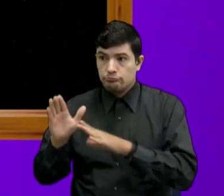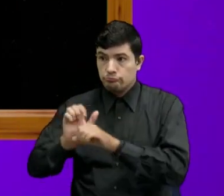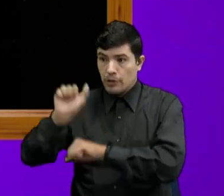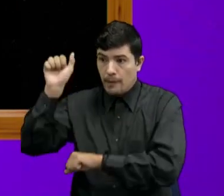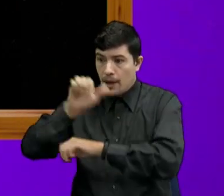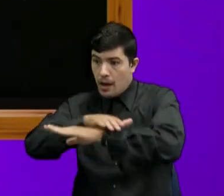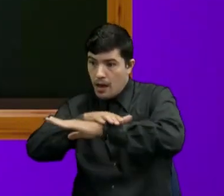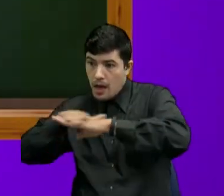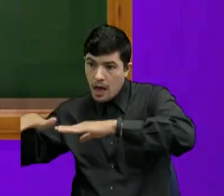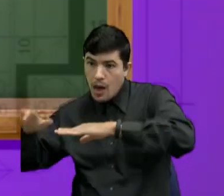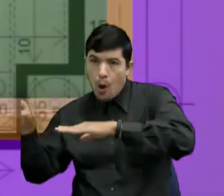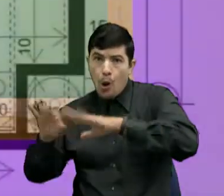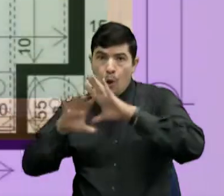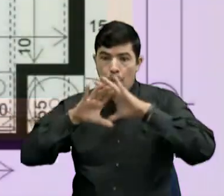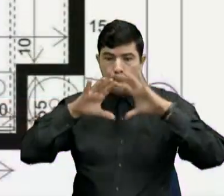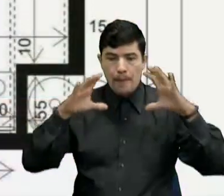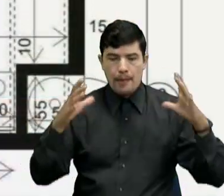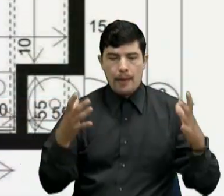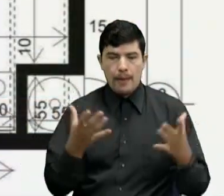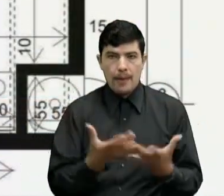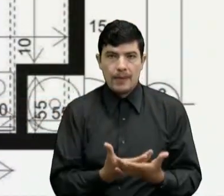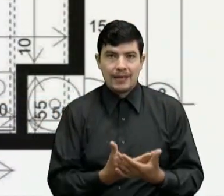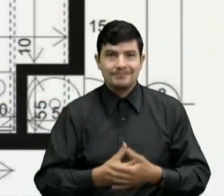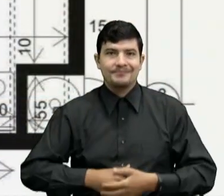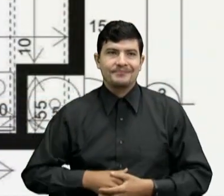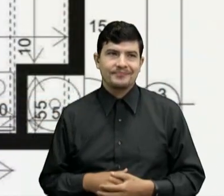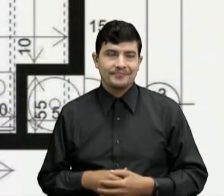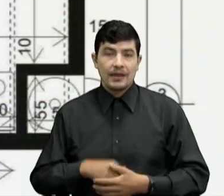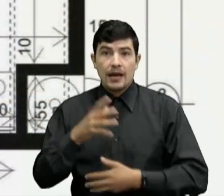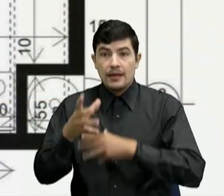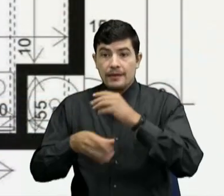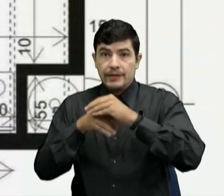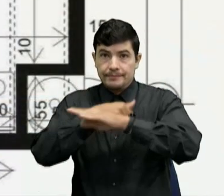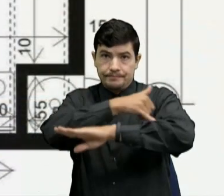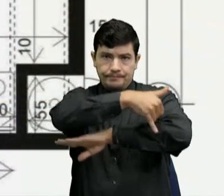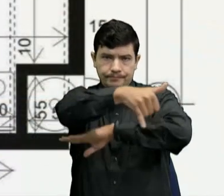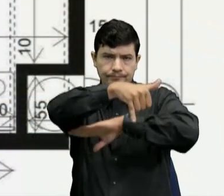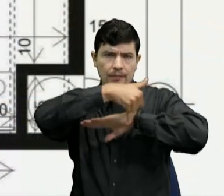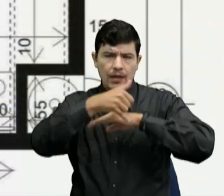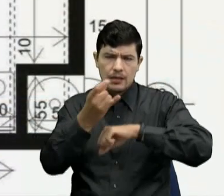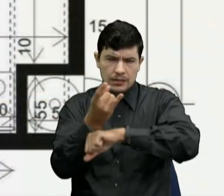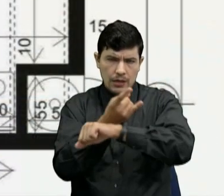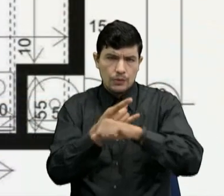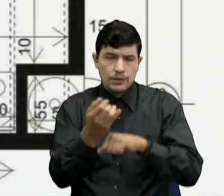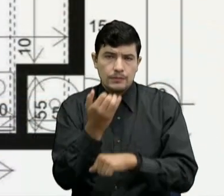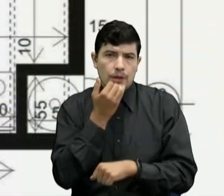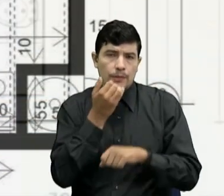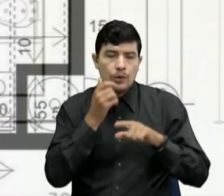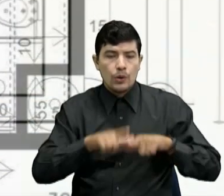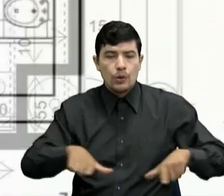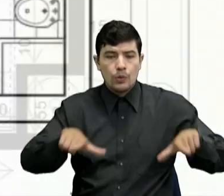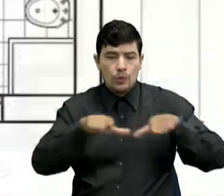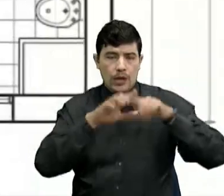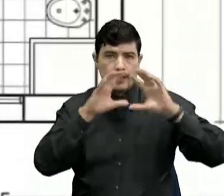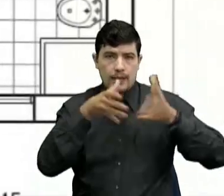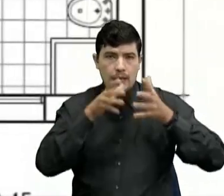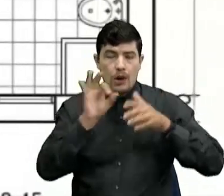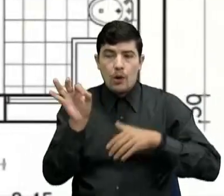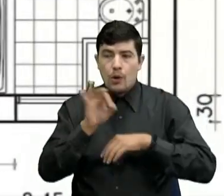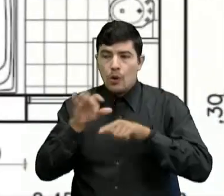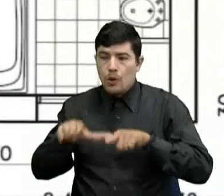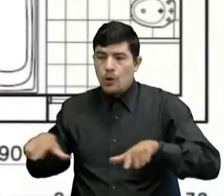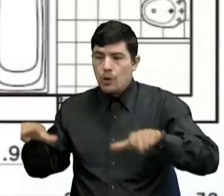terráqueos Los planos se utilizan para espacios Como el salón de clase Las